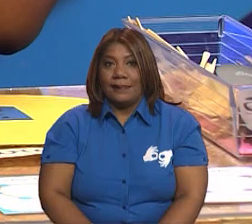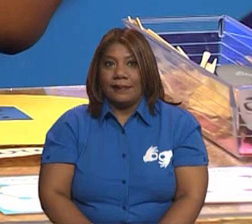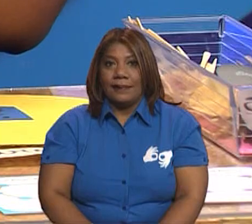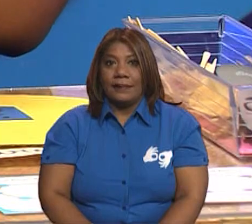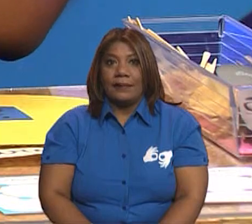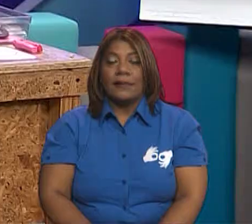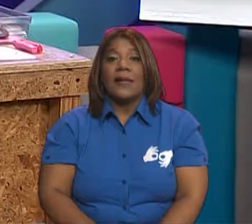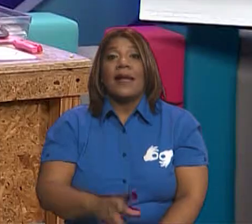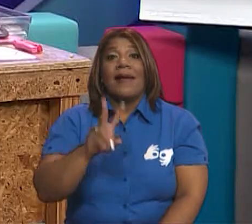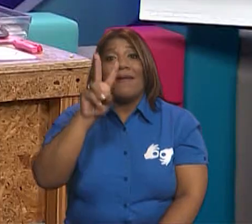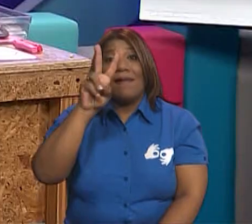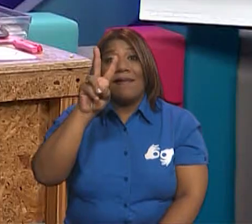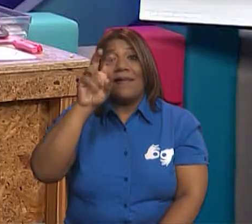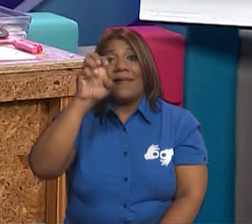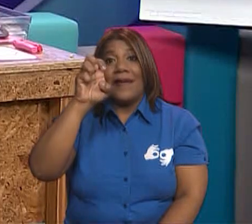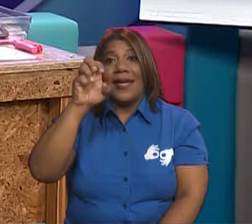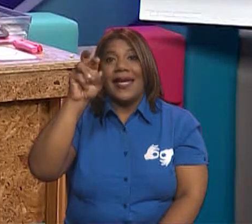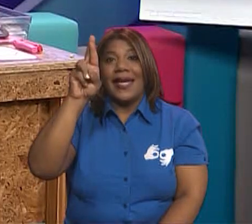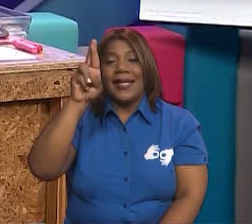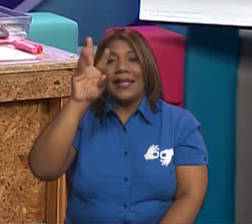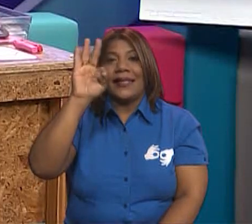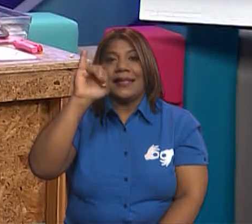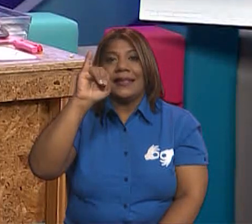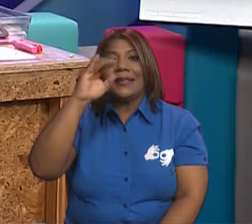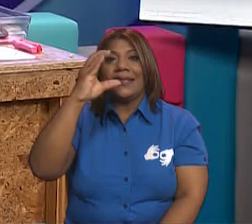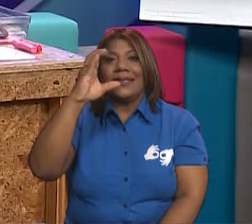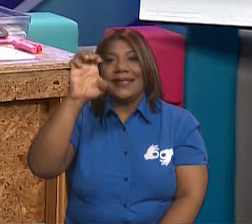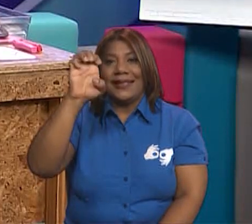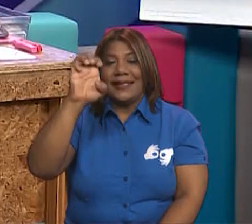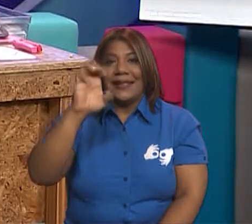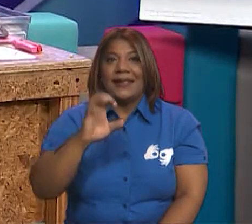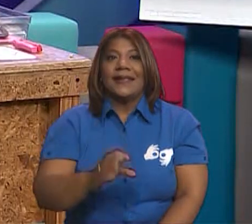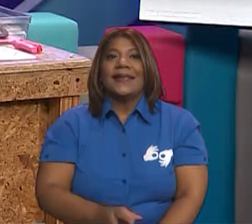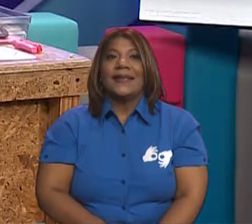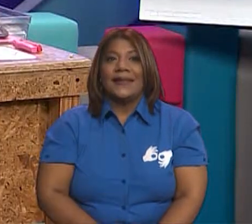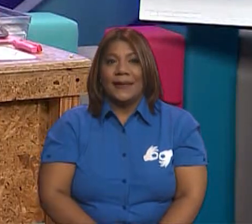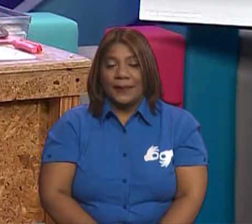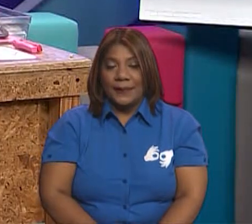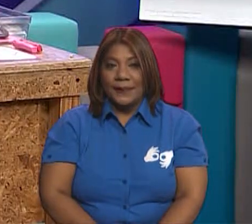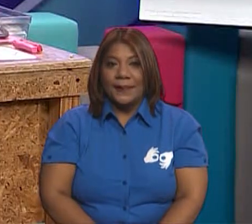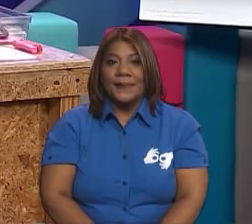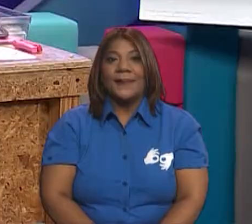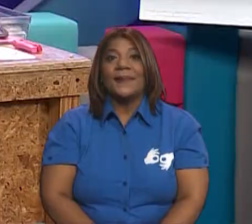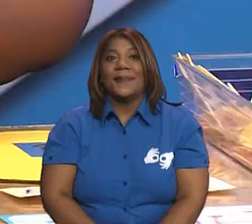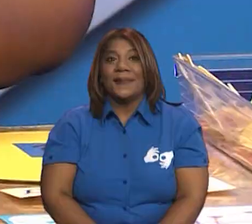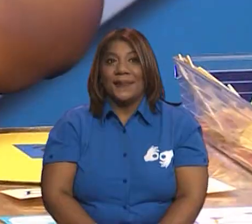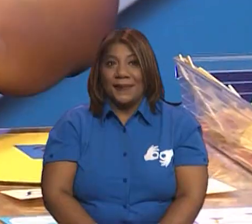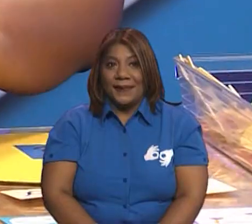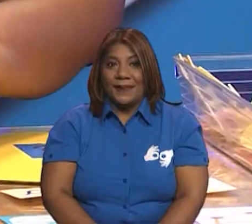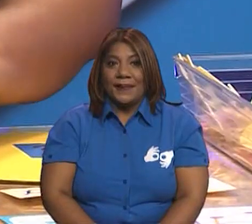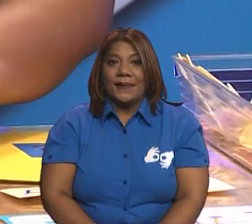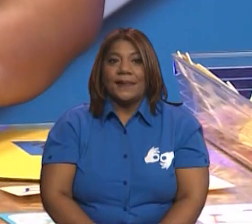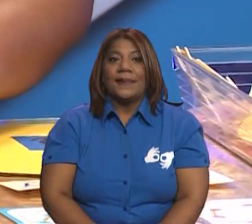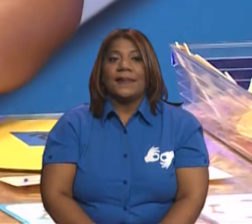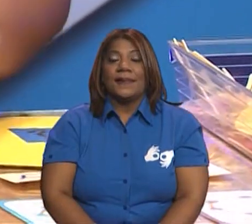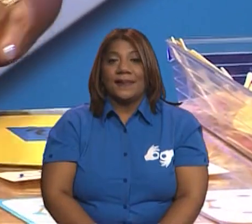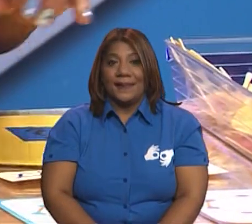¿Cómo se llaman esos puntos? Vértices. Muy bien. Entonces el triángulo también es un polígono.